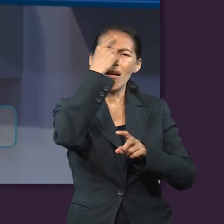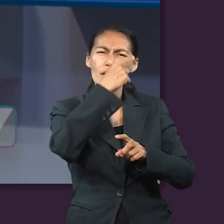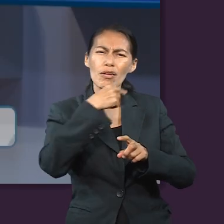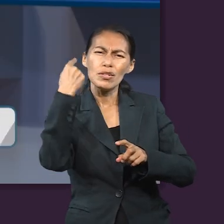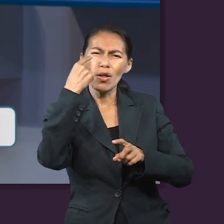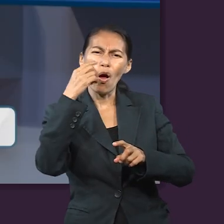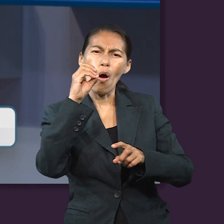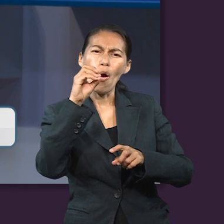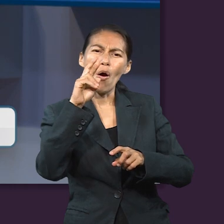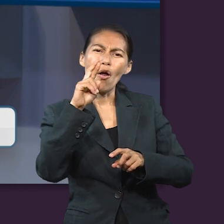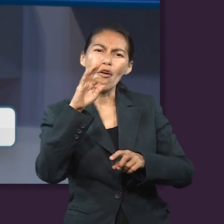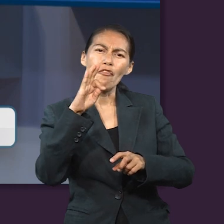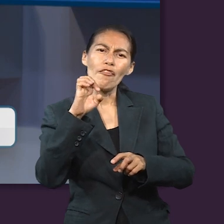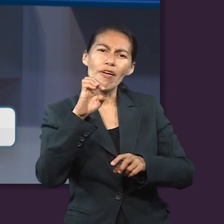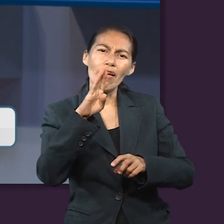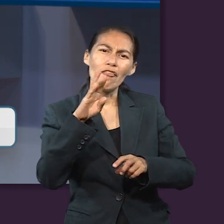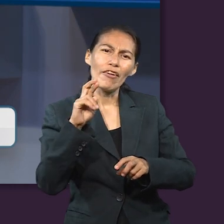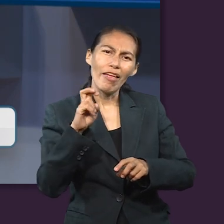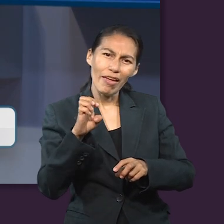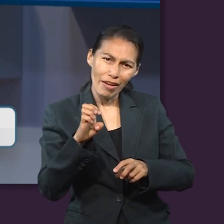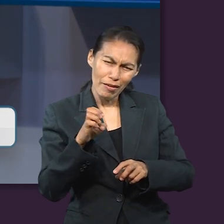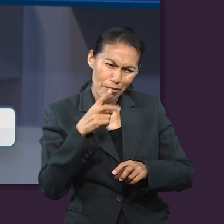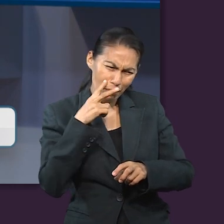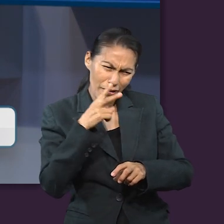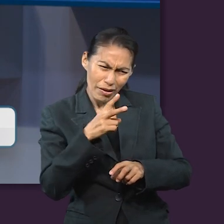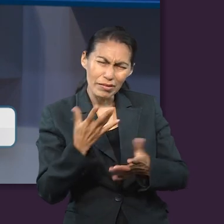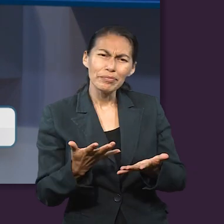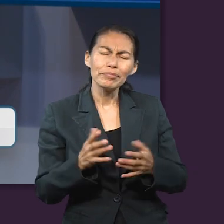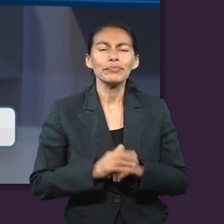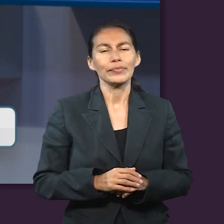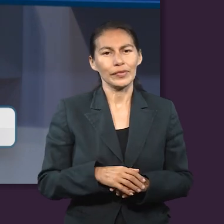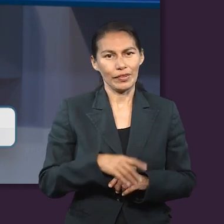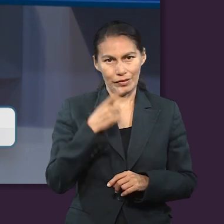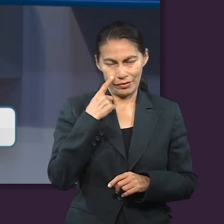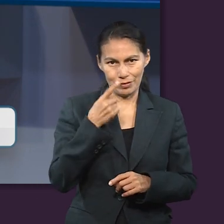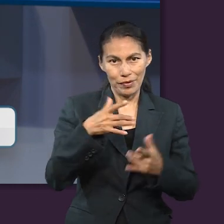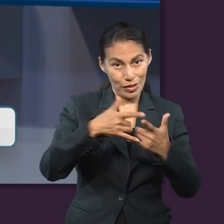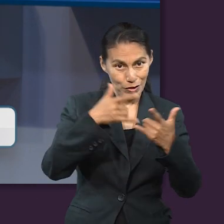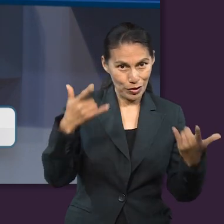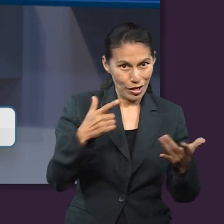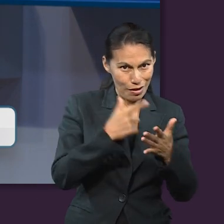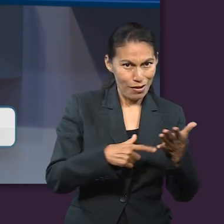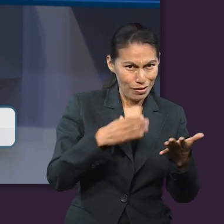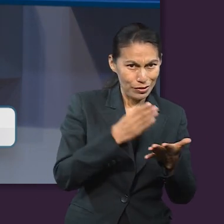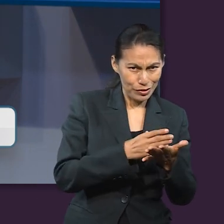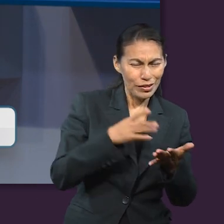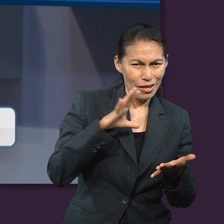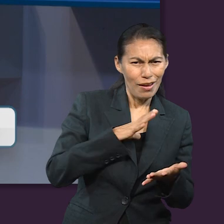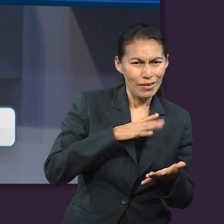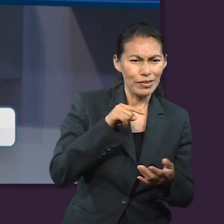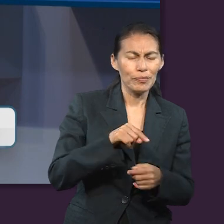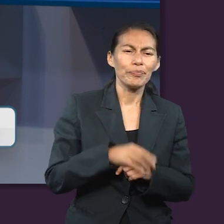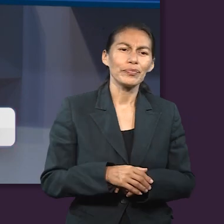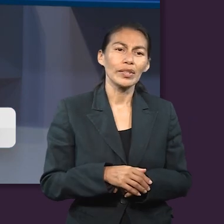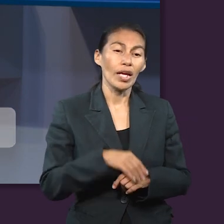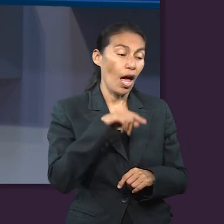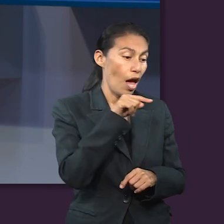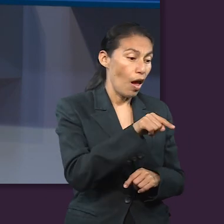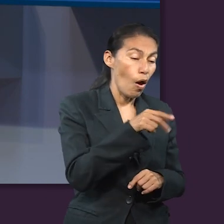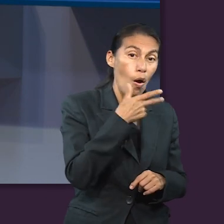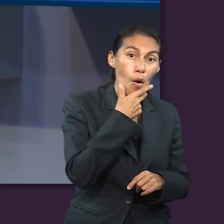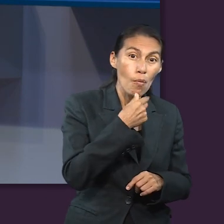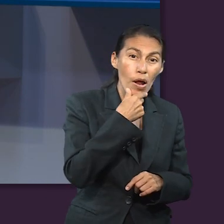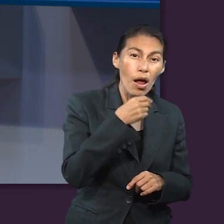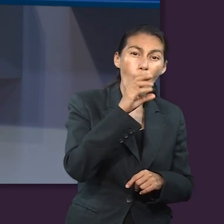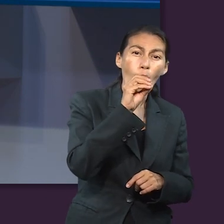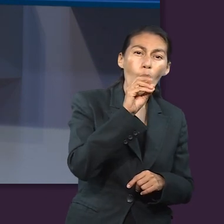el Rostro del Orfebre. Me gustaría compartirles una historia, la historia que venía aquí en la lección. Y es de una